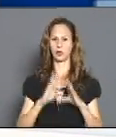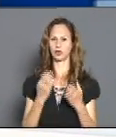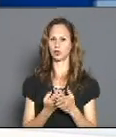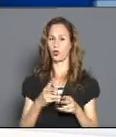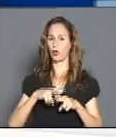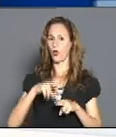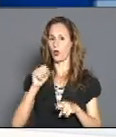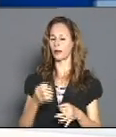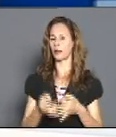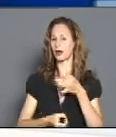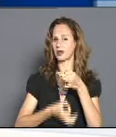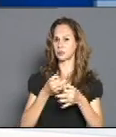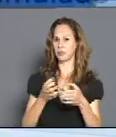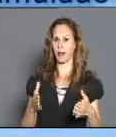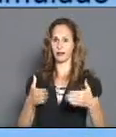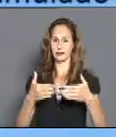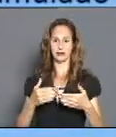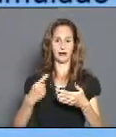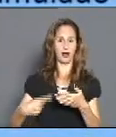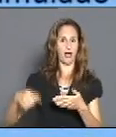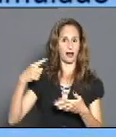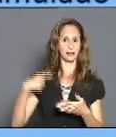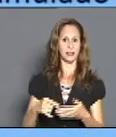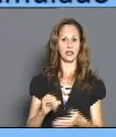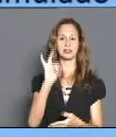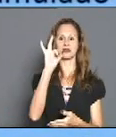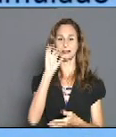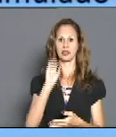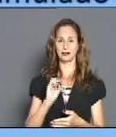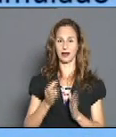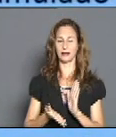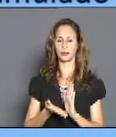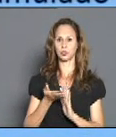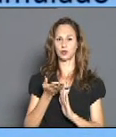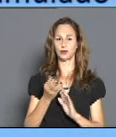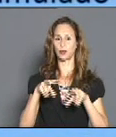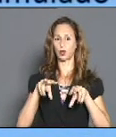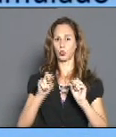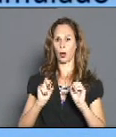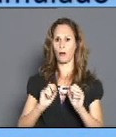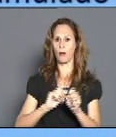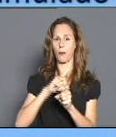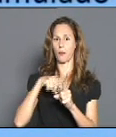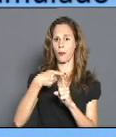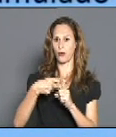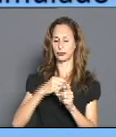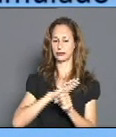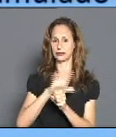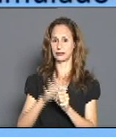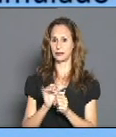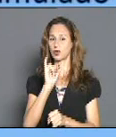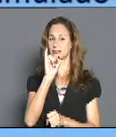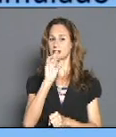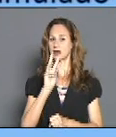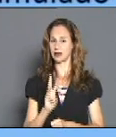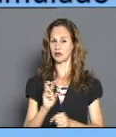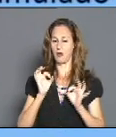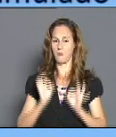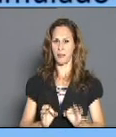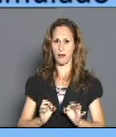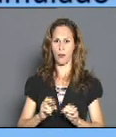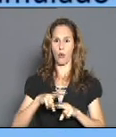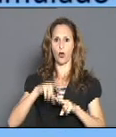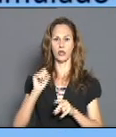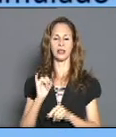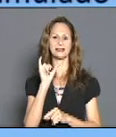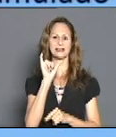los Parques, que diagnosticó al cierre del día de ayer un total de 70 nuevos casos positivos a la COVID-19, 63 autóctonos y 7